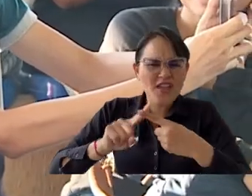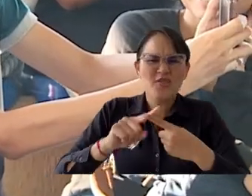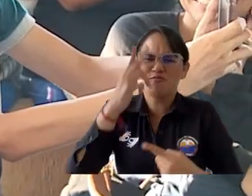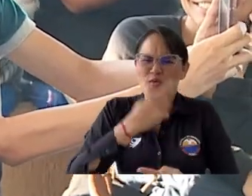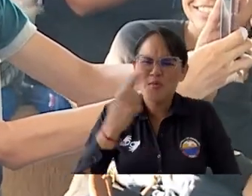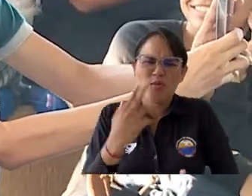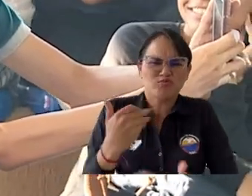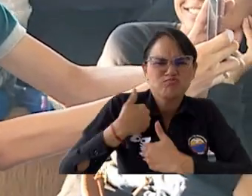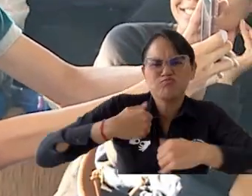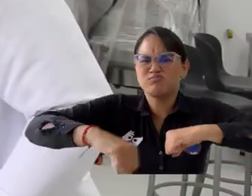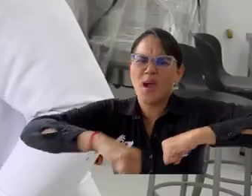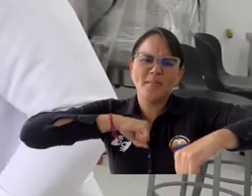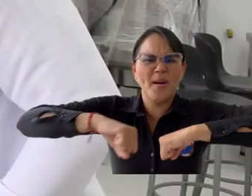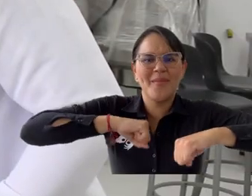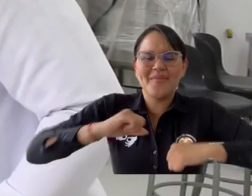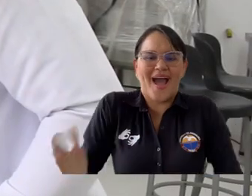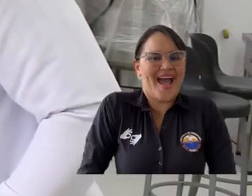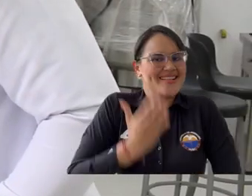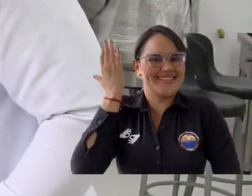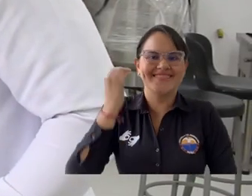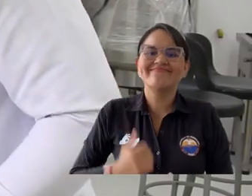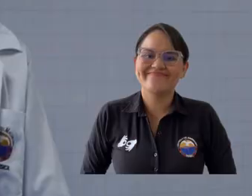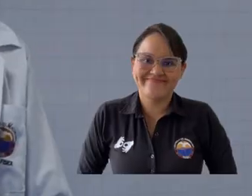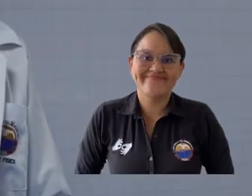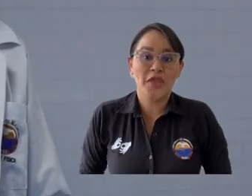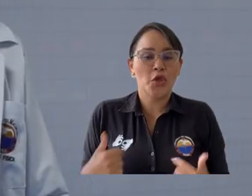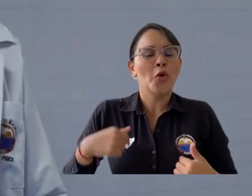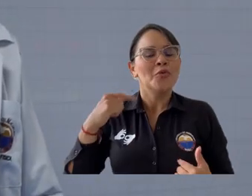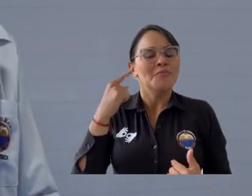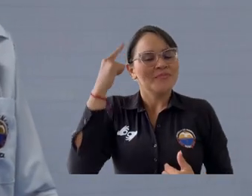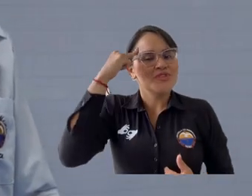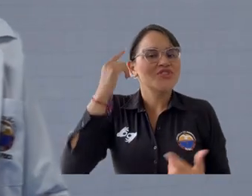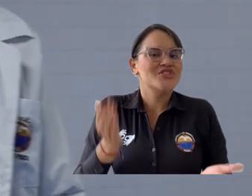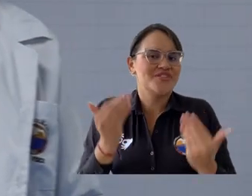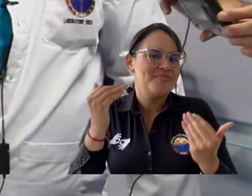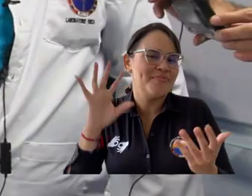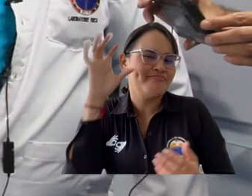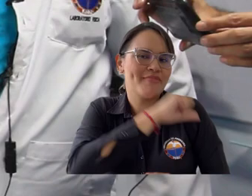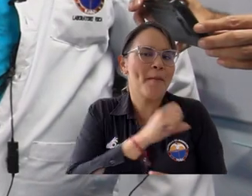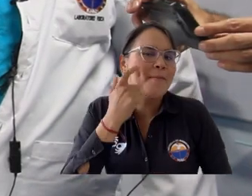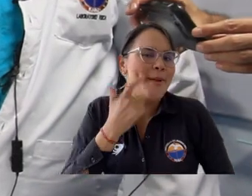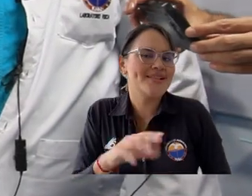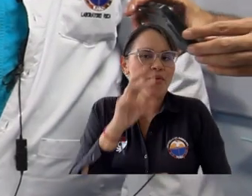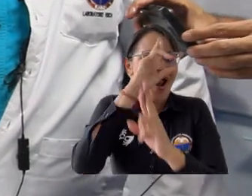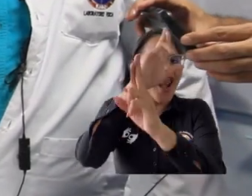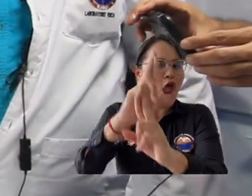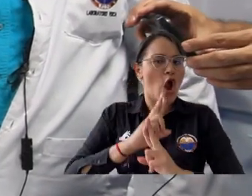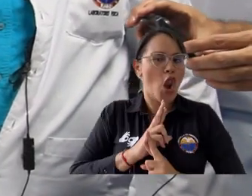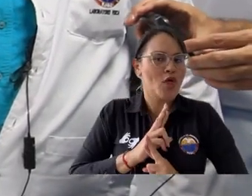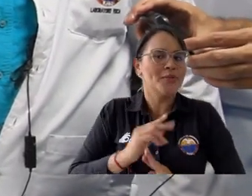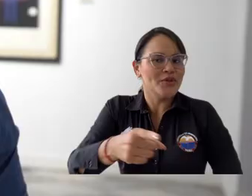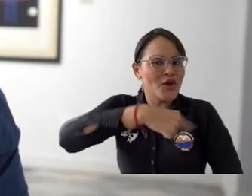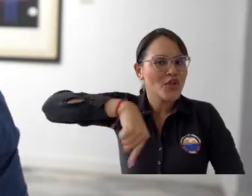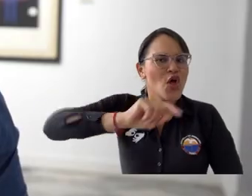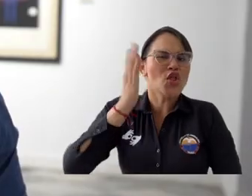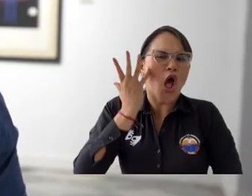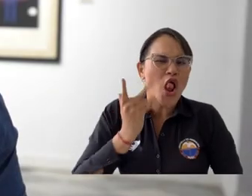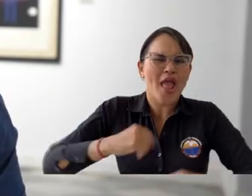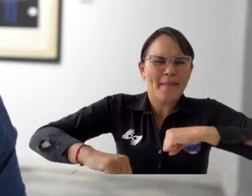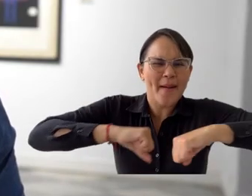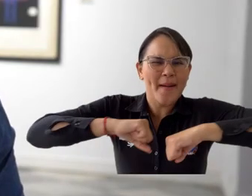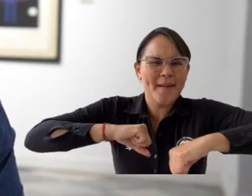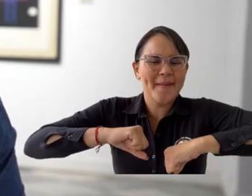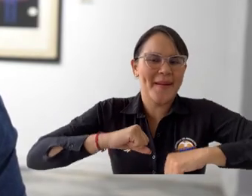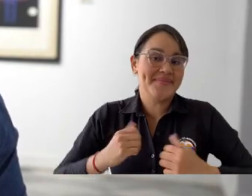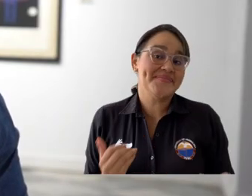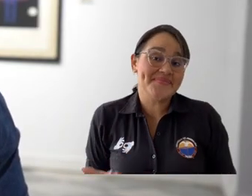mucho compromiso. Para mí es como un reconocimiento a todo ese esfuerzo que hacemos cada uno de nosotros en el día a día. Es un logro